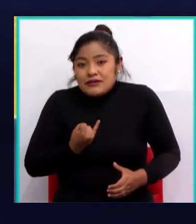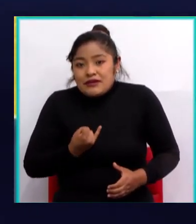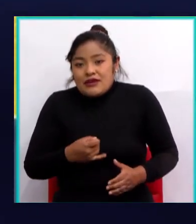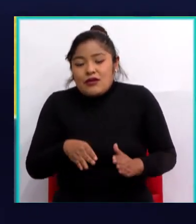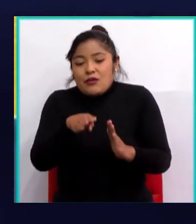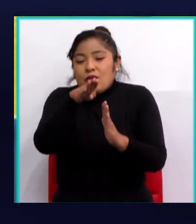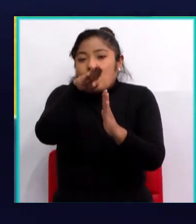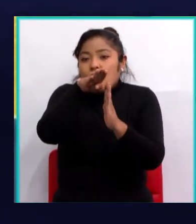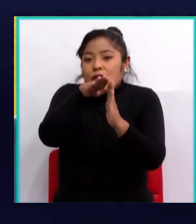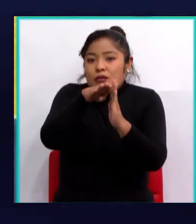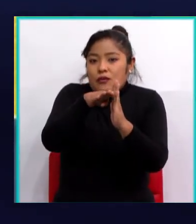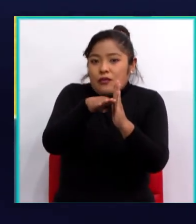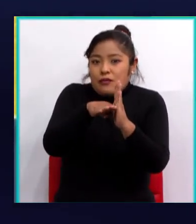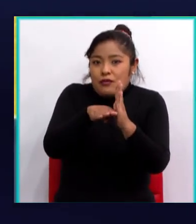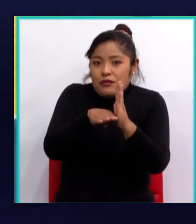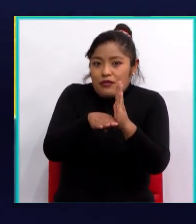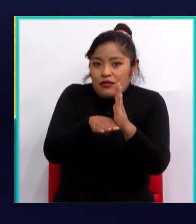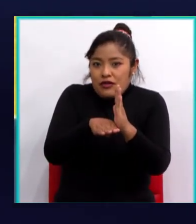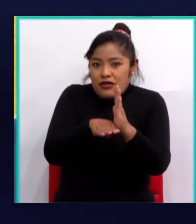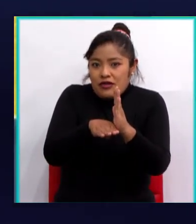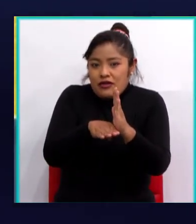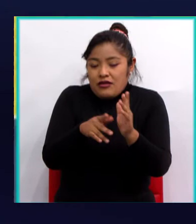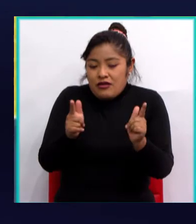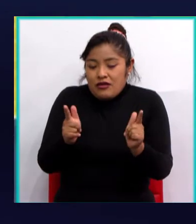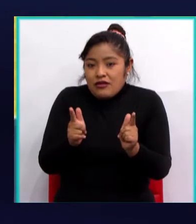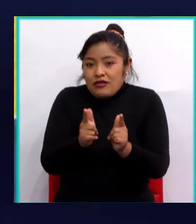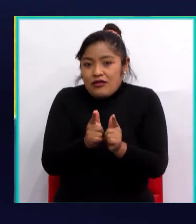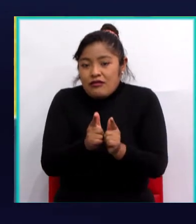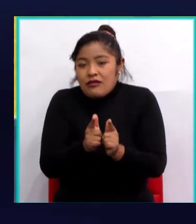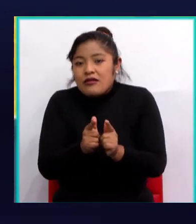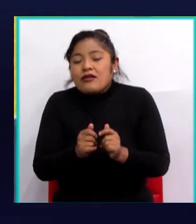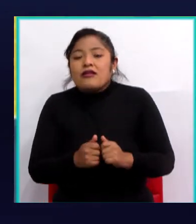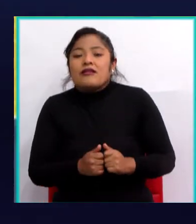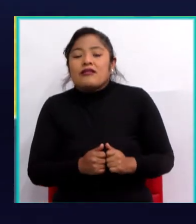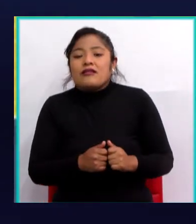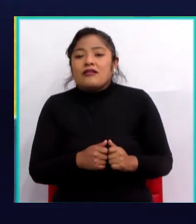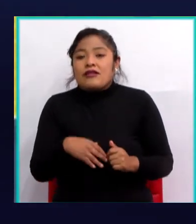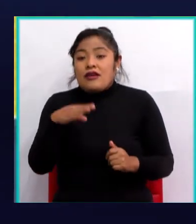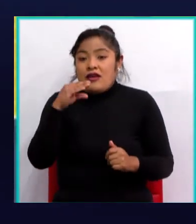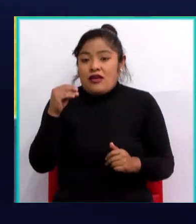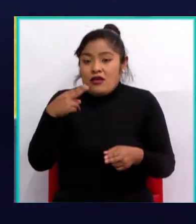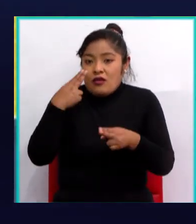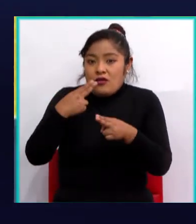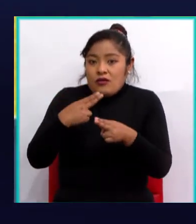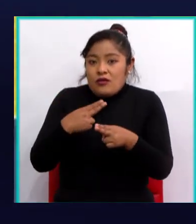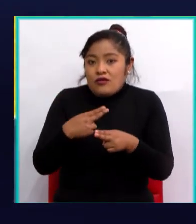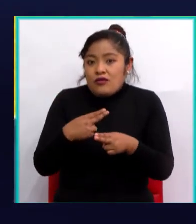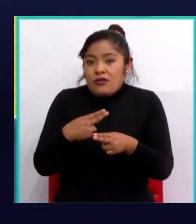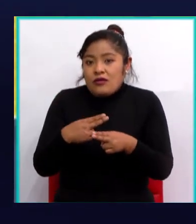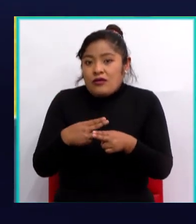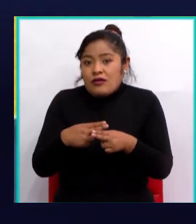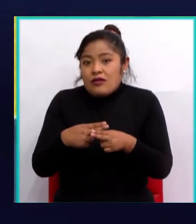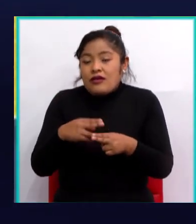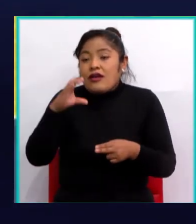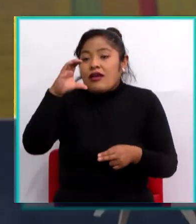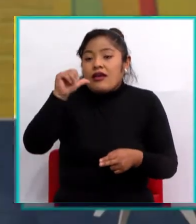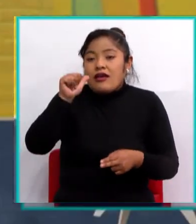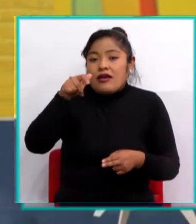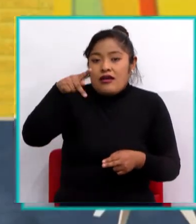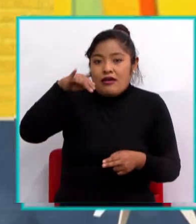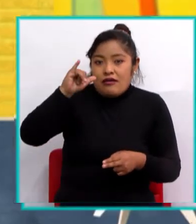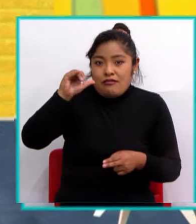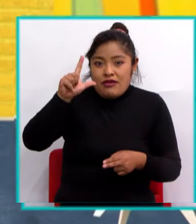diámetro. Y a estas se les denomina arteriolas. Y se los llama de esta manera también capilares.